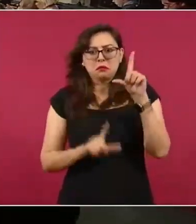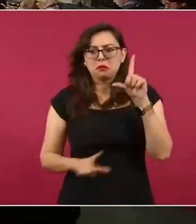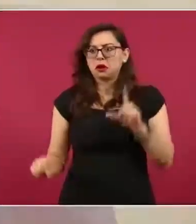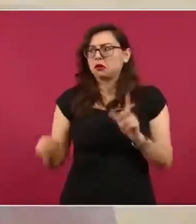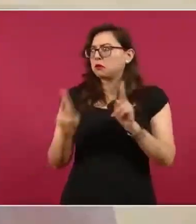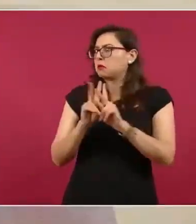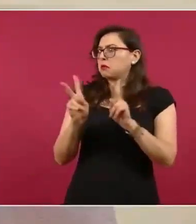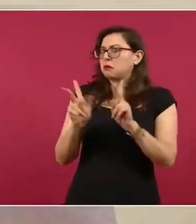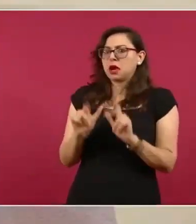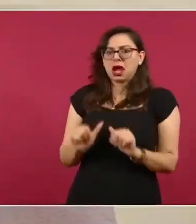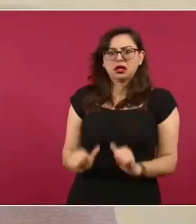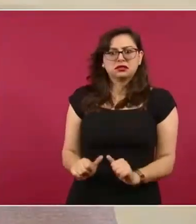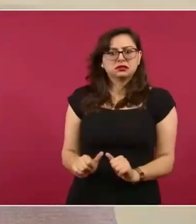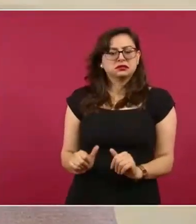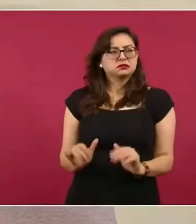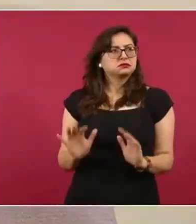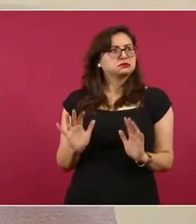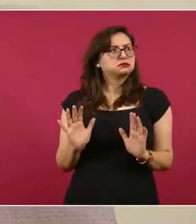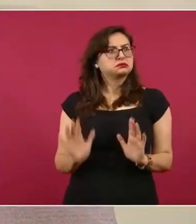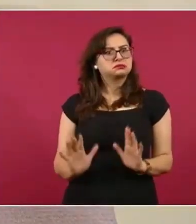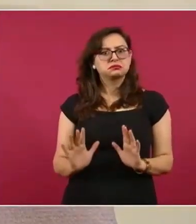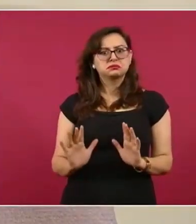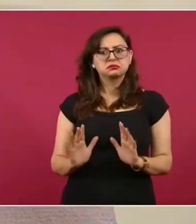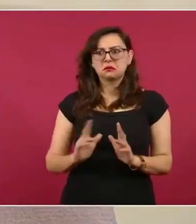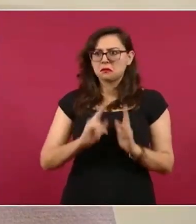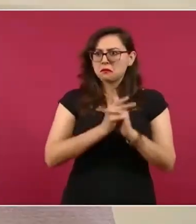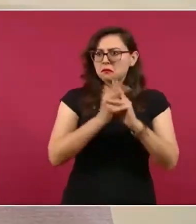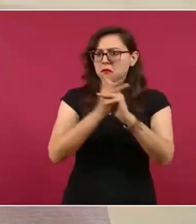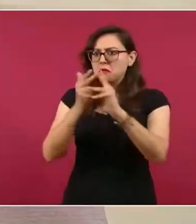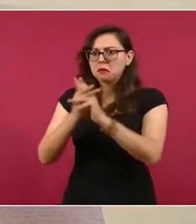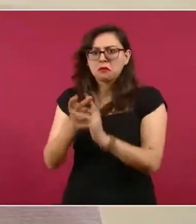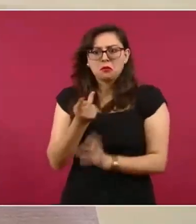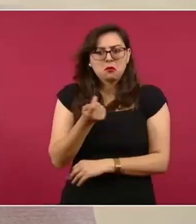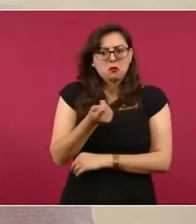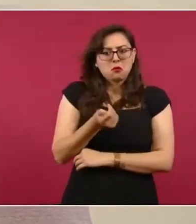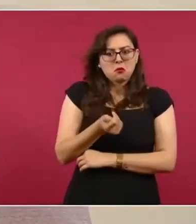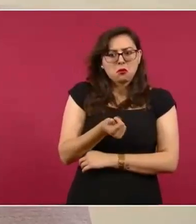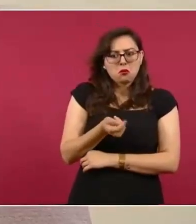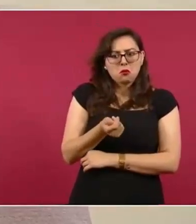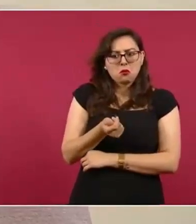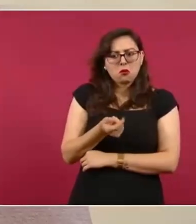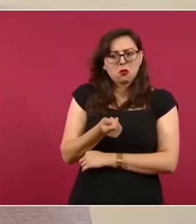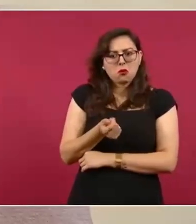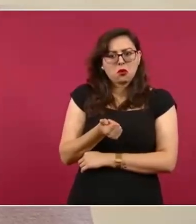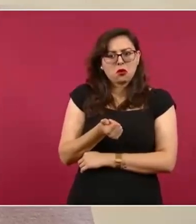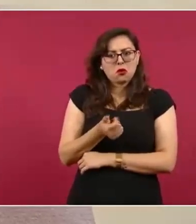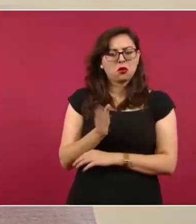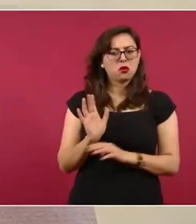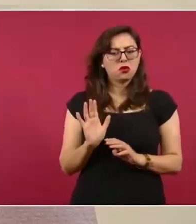gobiernos extranjeros y pensando que iba a ser un día de campo,